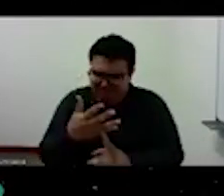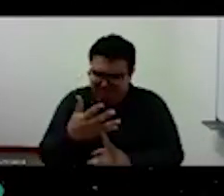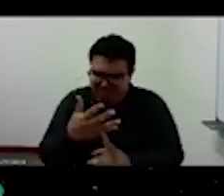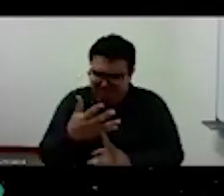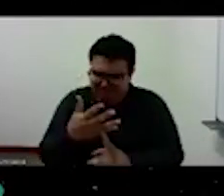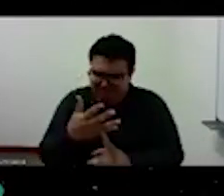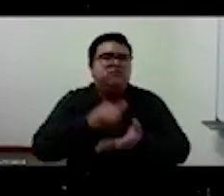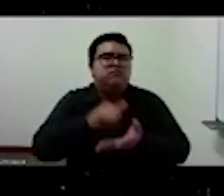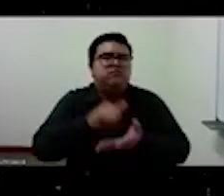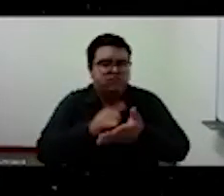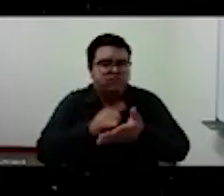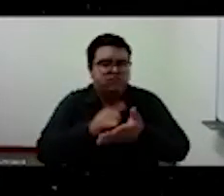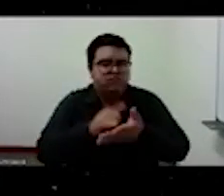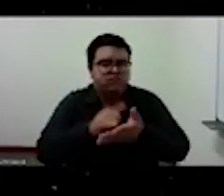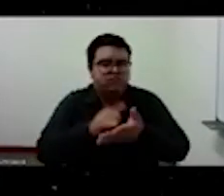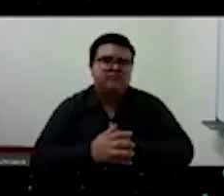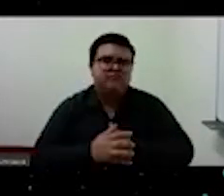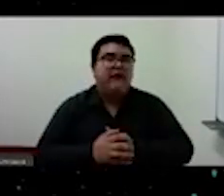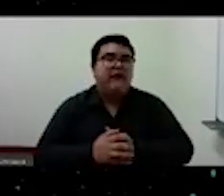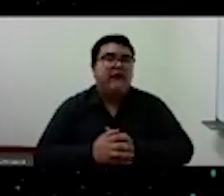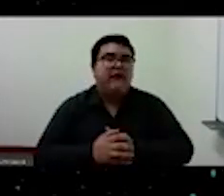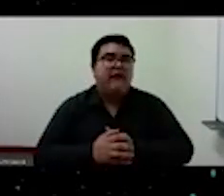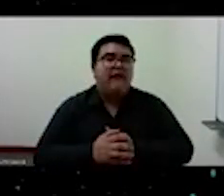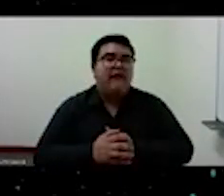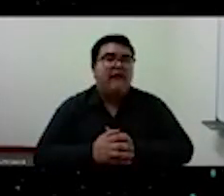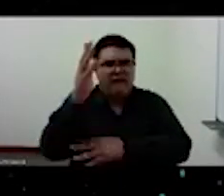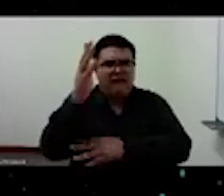para terminar mi charla